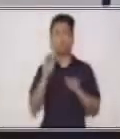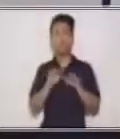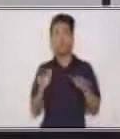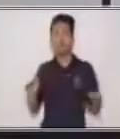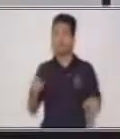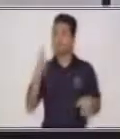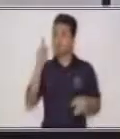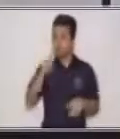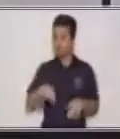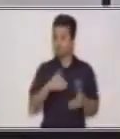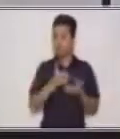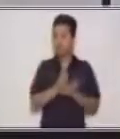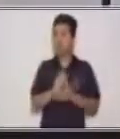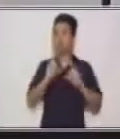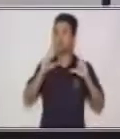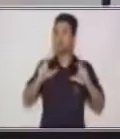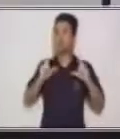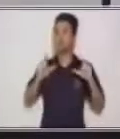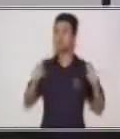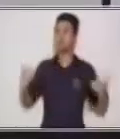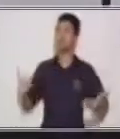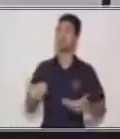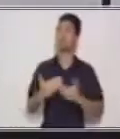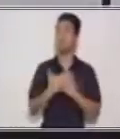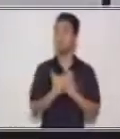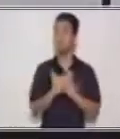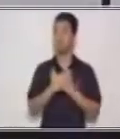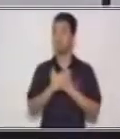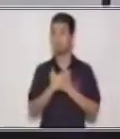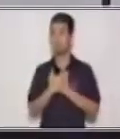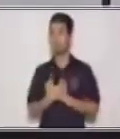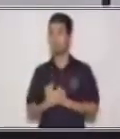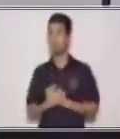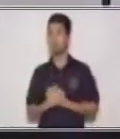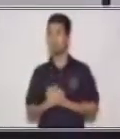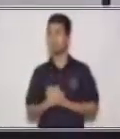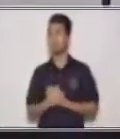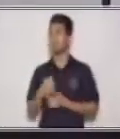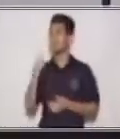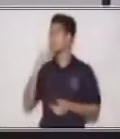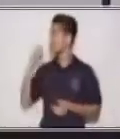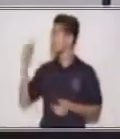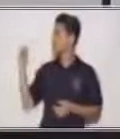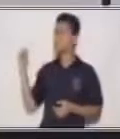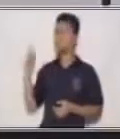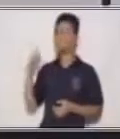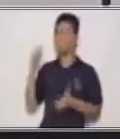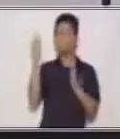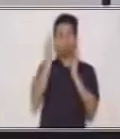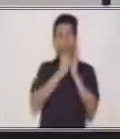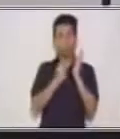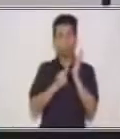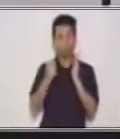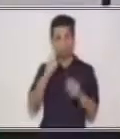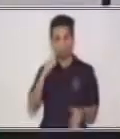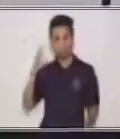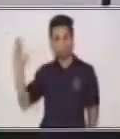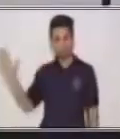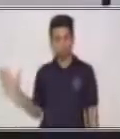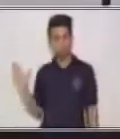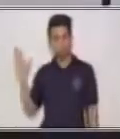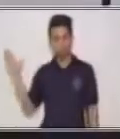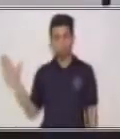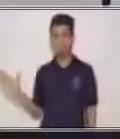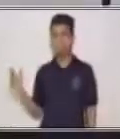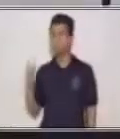ser protegidos. Ahora quiero que me acompañes y vamos a ver esta imagen. Quiero que la veas detenidamente, que veas